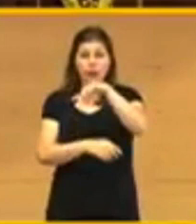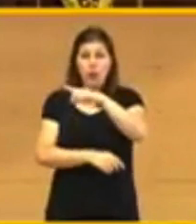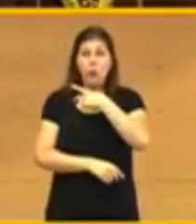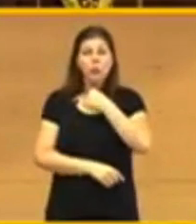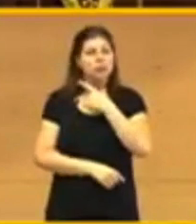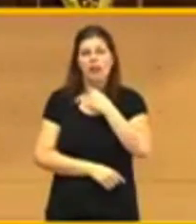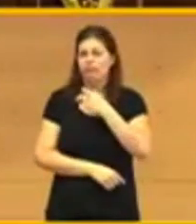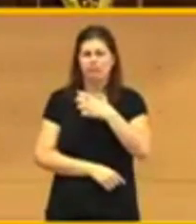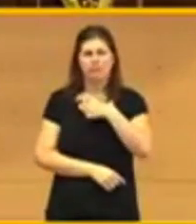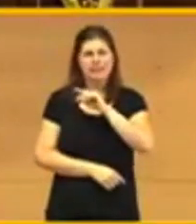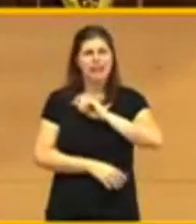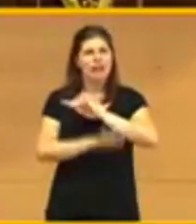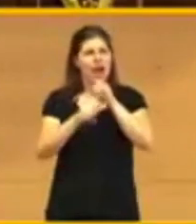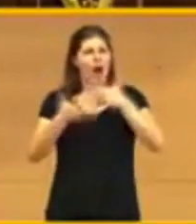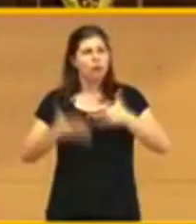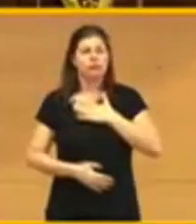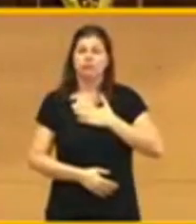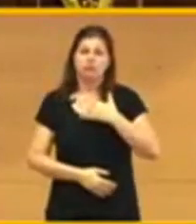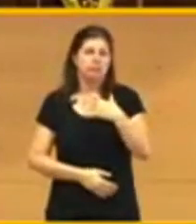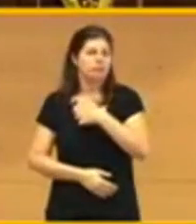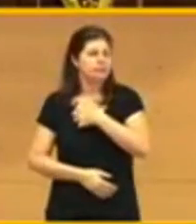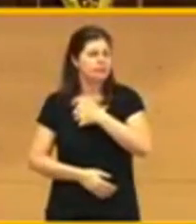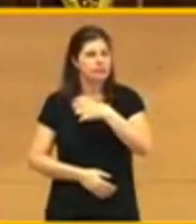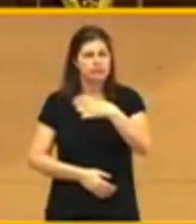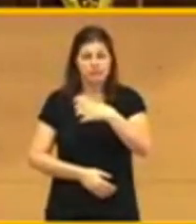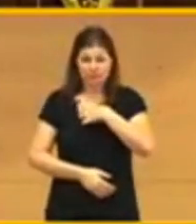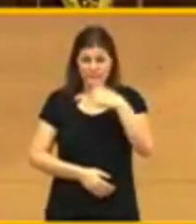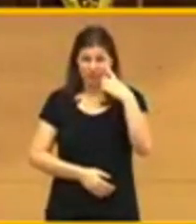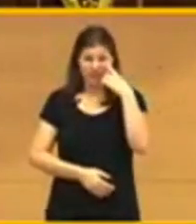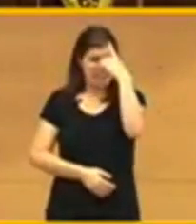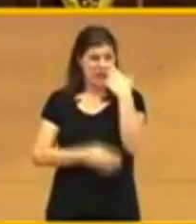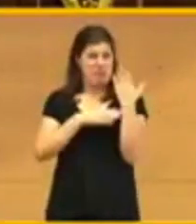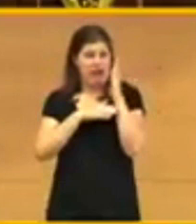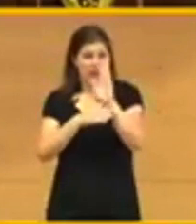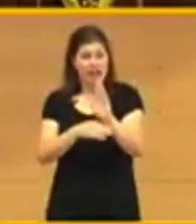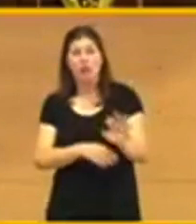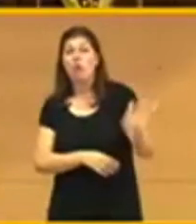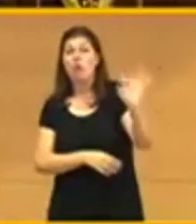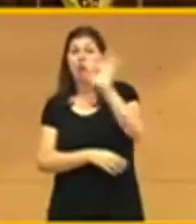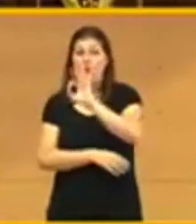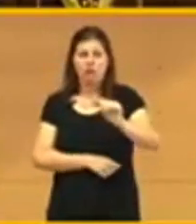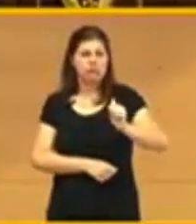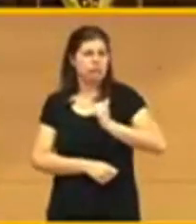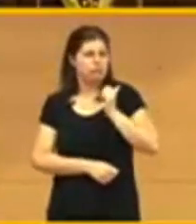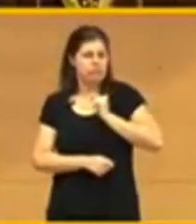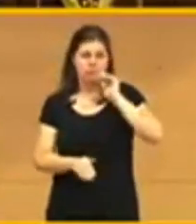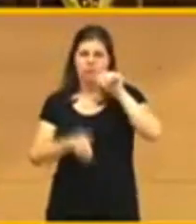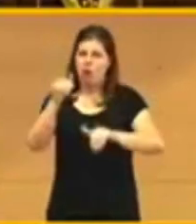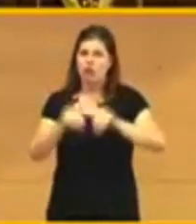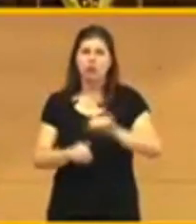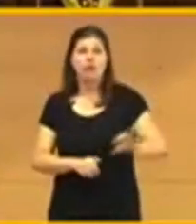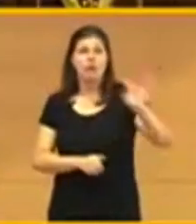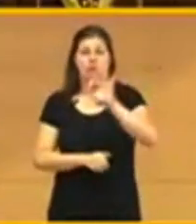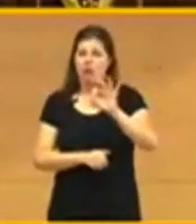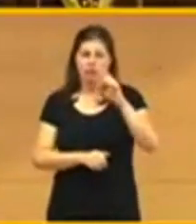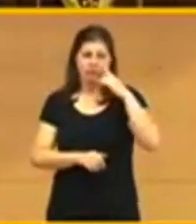o satisfecho. Ni de la imagen que se dio, ni de la farsa de las votaciones, ni de las burdas manipulaciones que